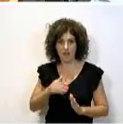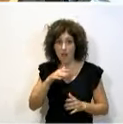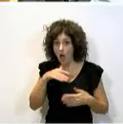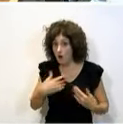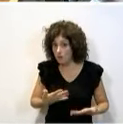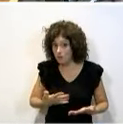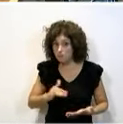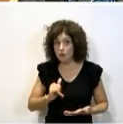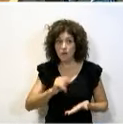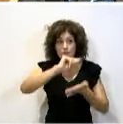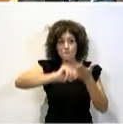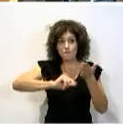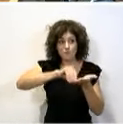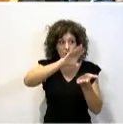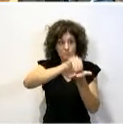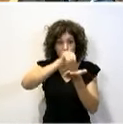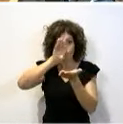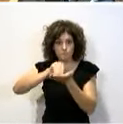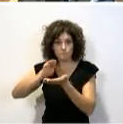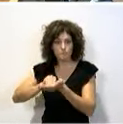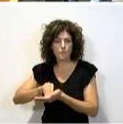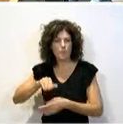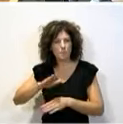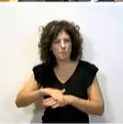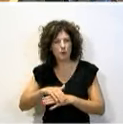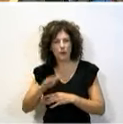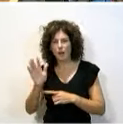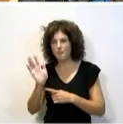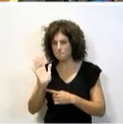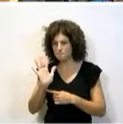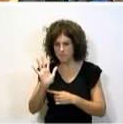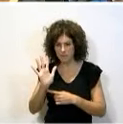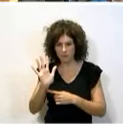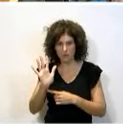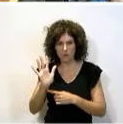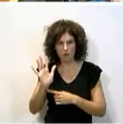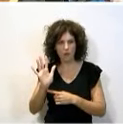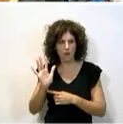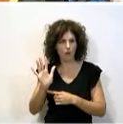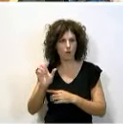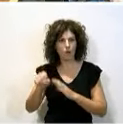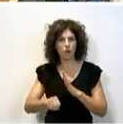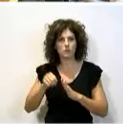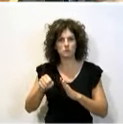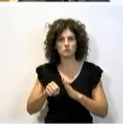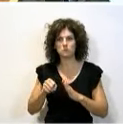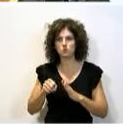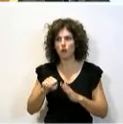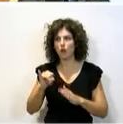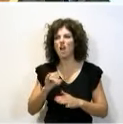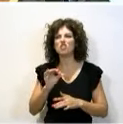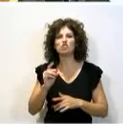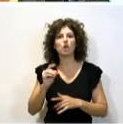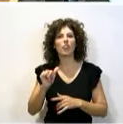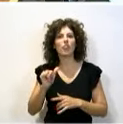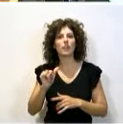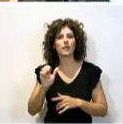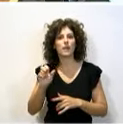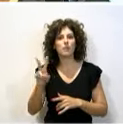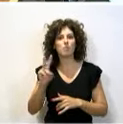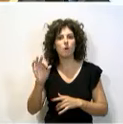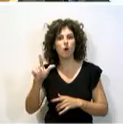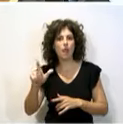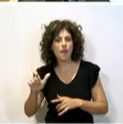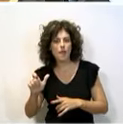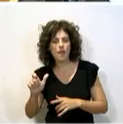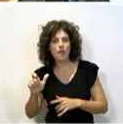firmas para que no se proyecte una película, la de Jordi Évole, No me llames ternera, que